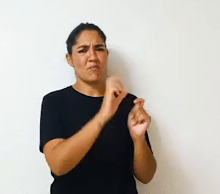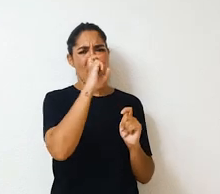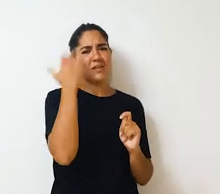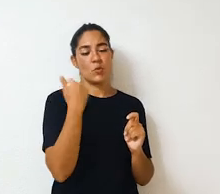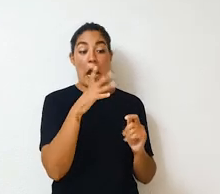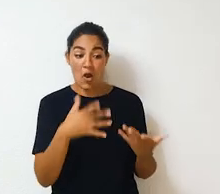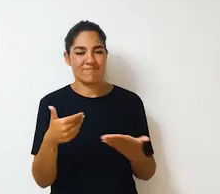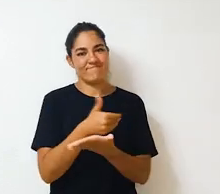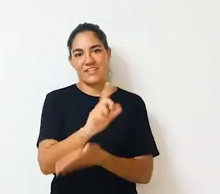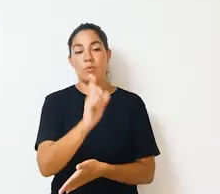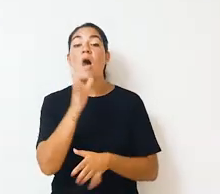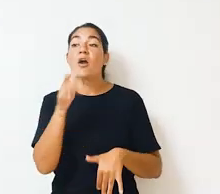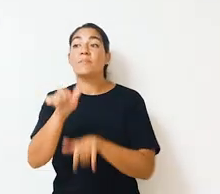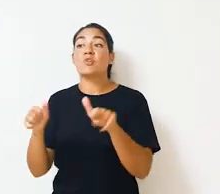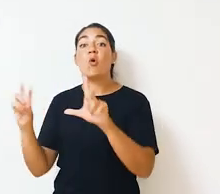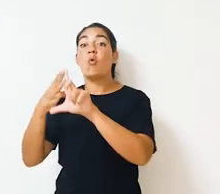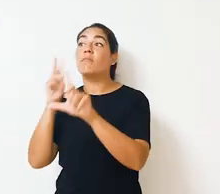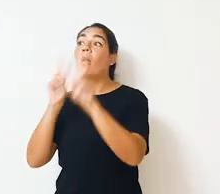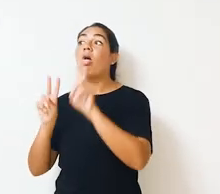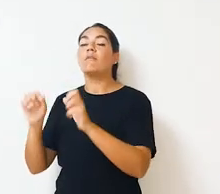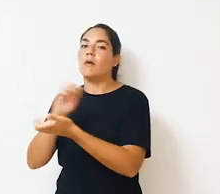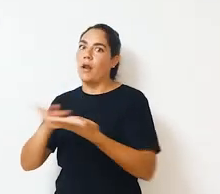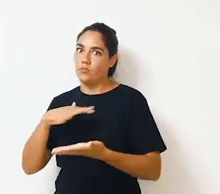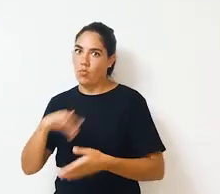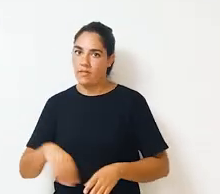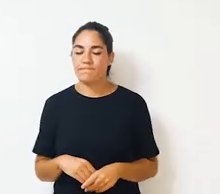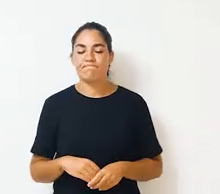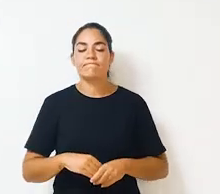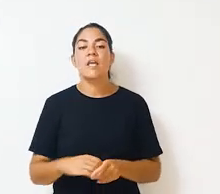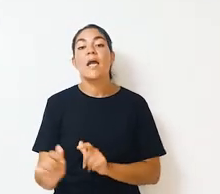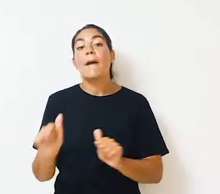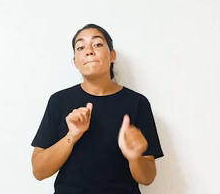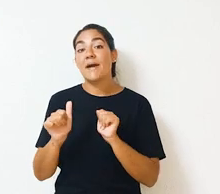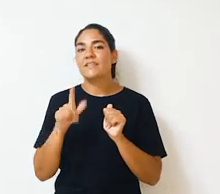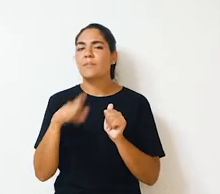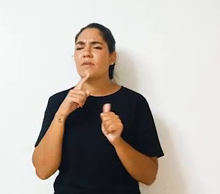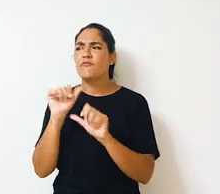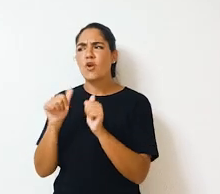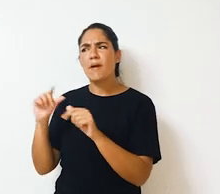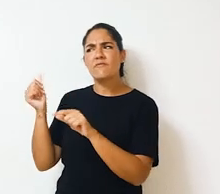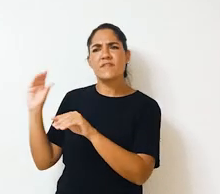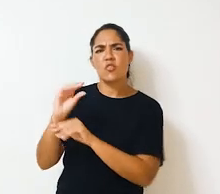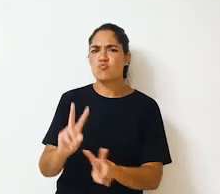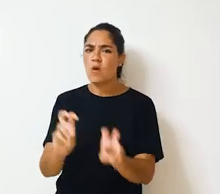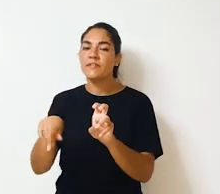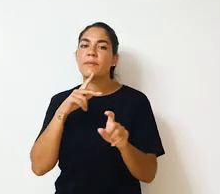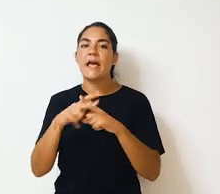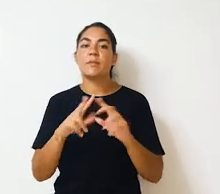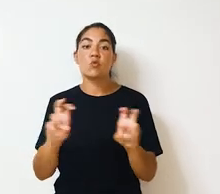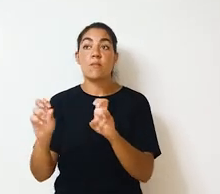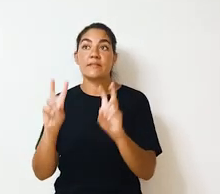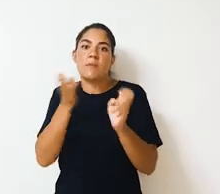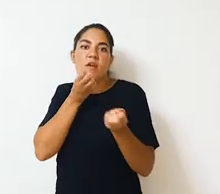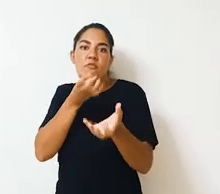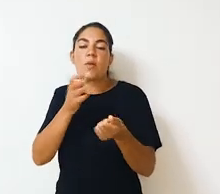periodismo ya no es rentable. Ahora la gente consume gratis en la web. En el Máster se abordan nuevas fórmulas de financiación y